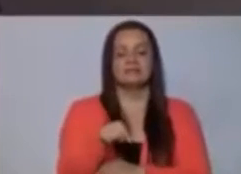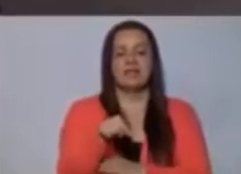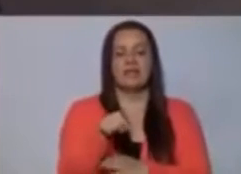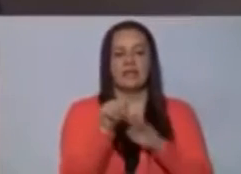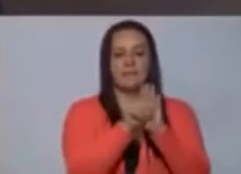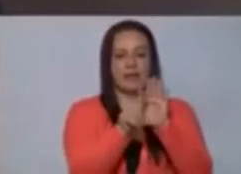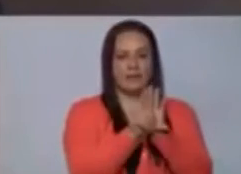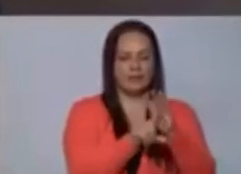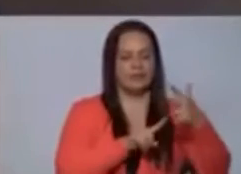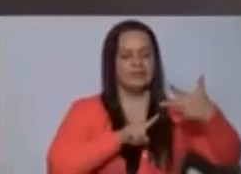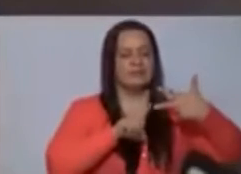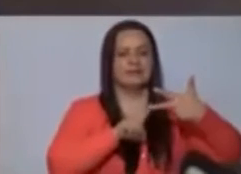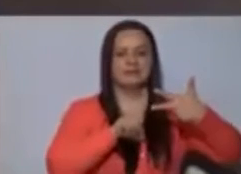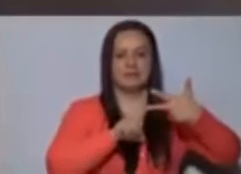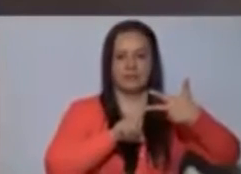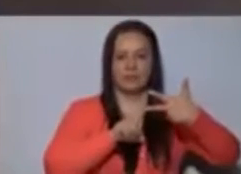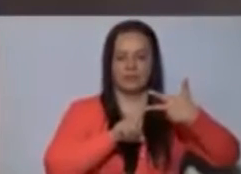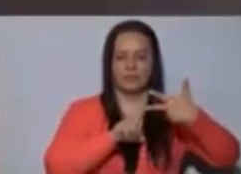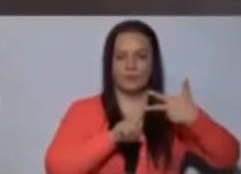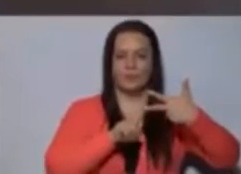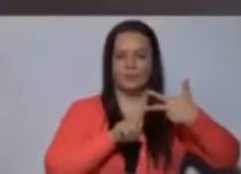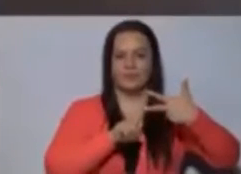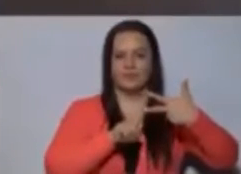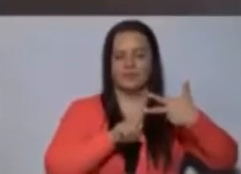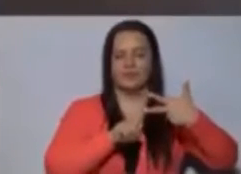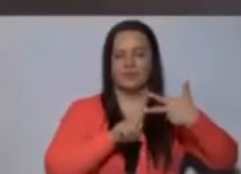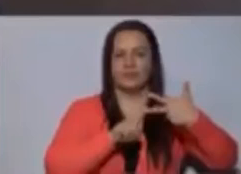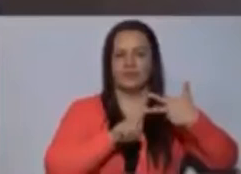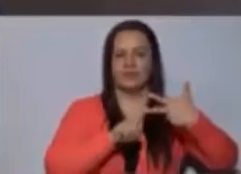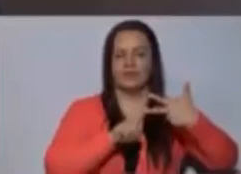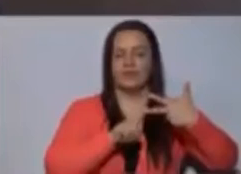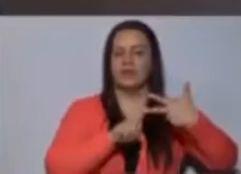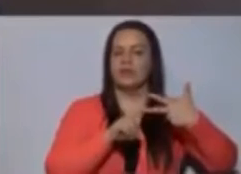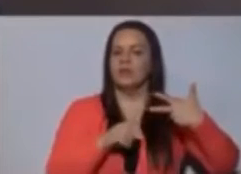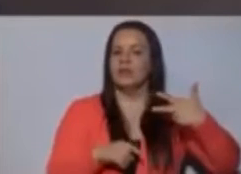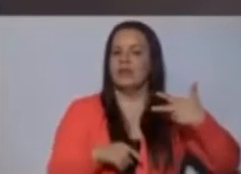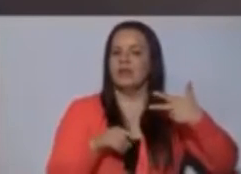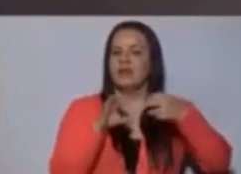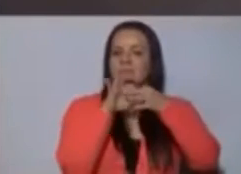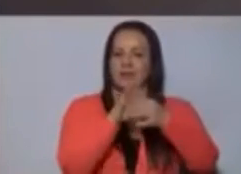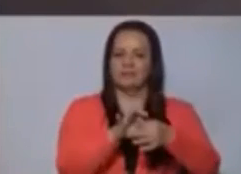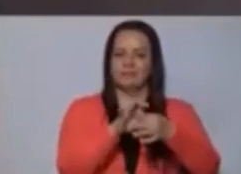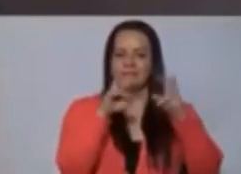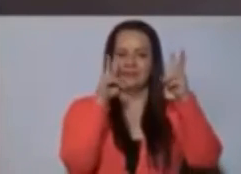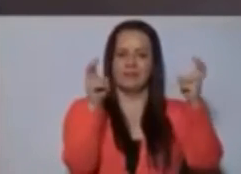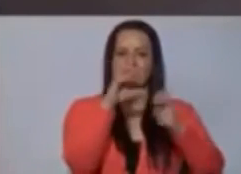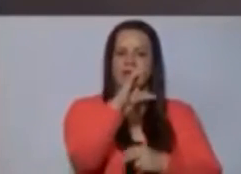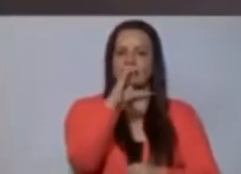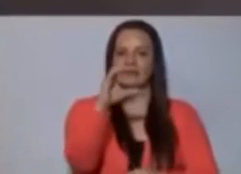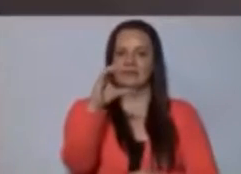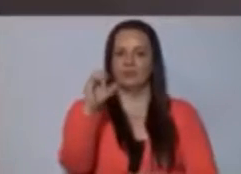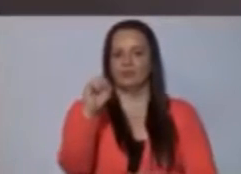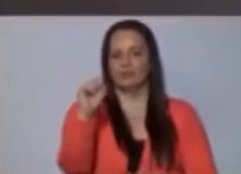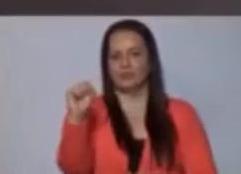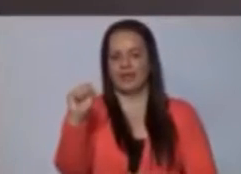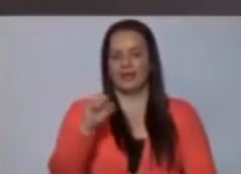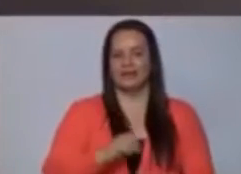Y en tercer lugar, sobre el tema de la Caja Costaliza y el Seguro Social.